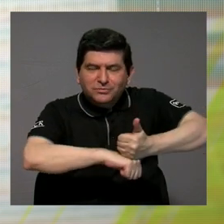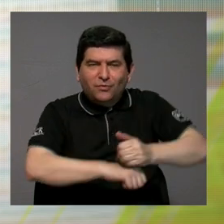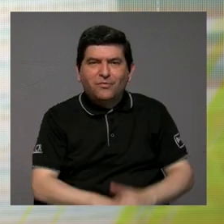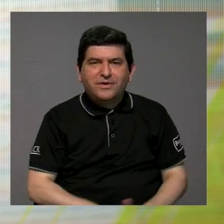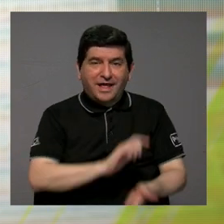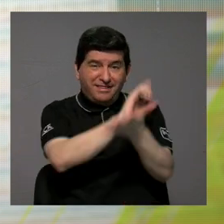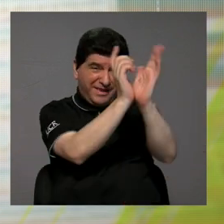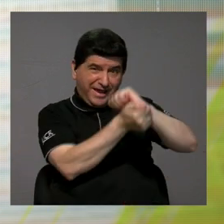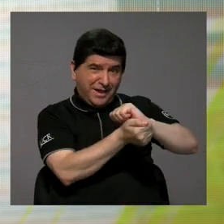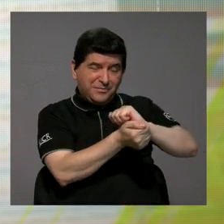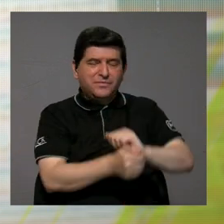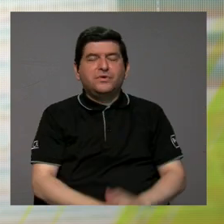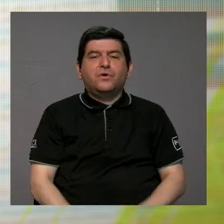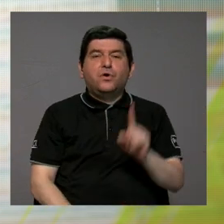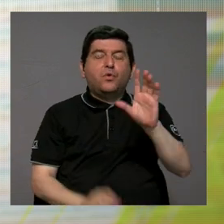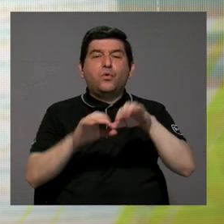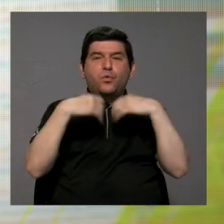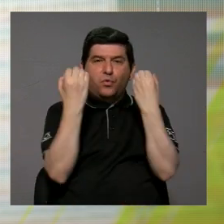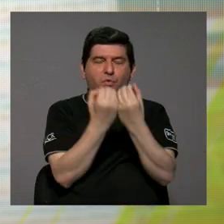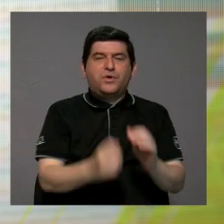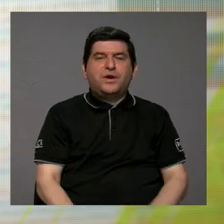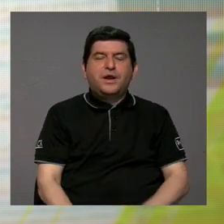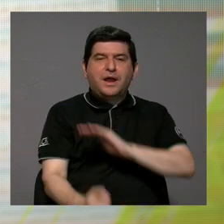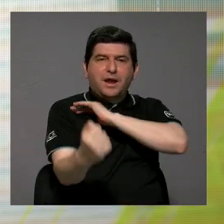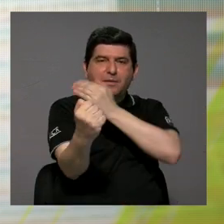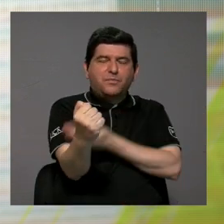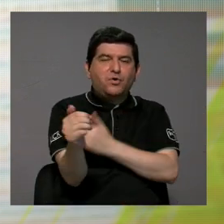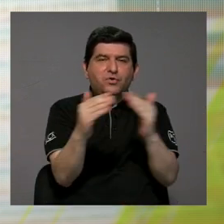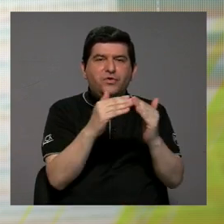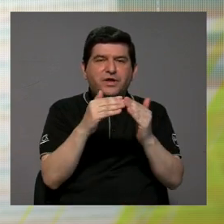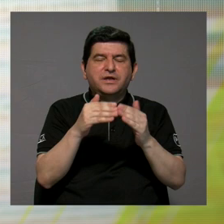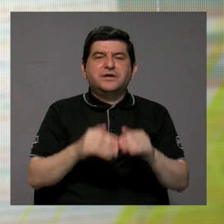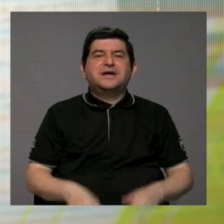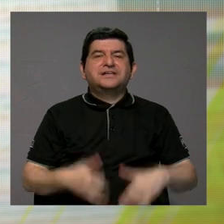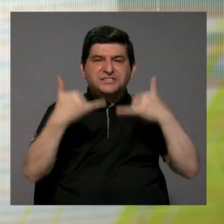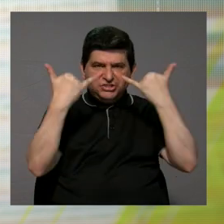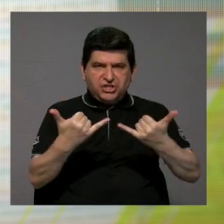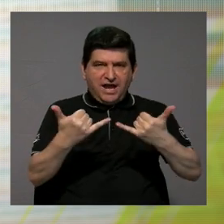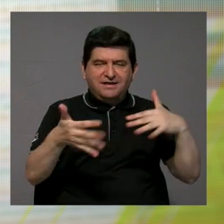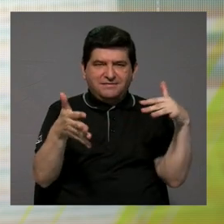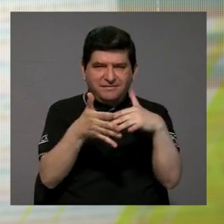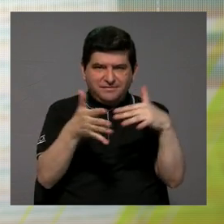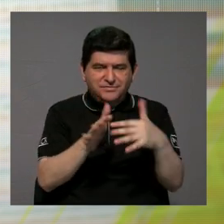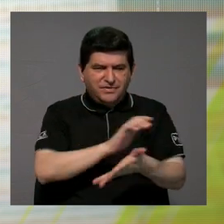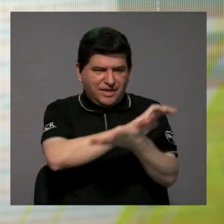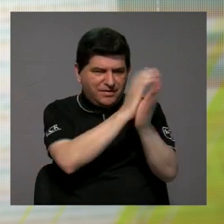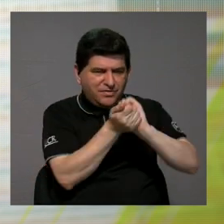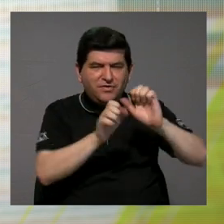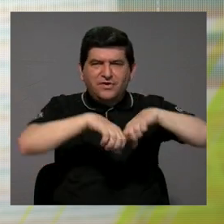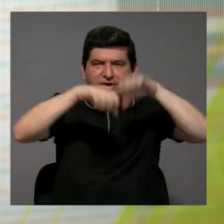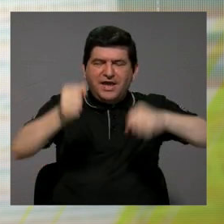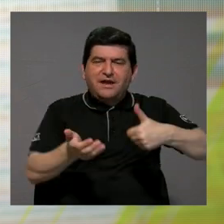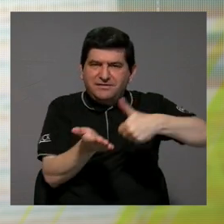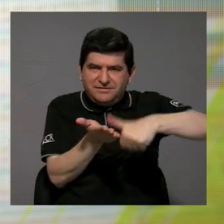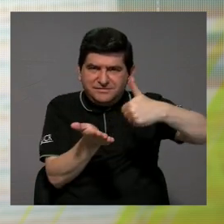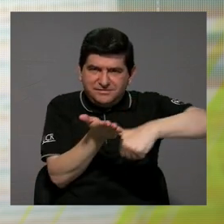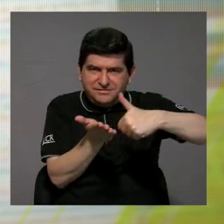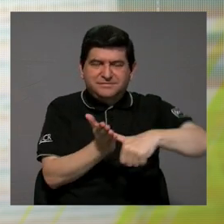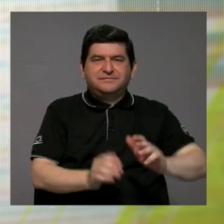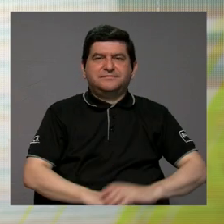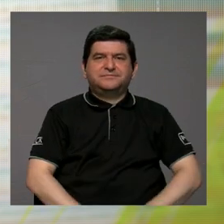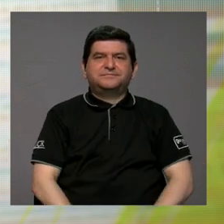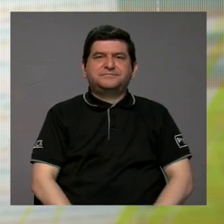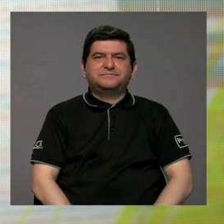esa modificación? Hay una organización que se llama Poder Ciudadano ya que ha venido estudiando reformas al sistema electoral.